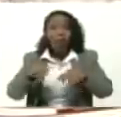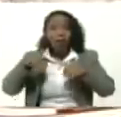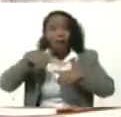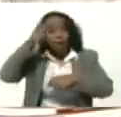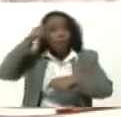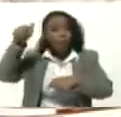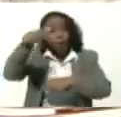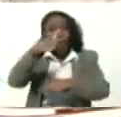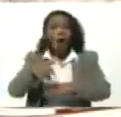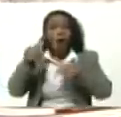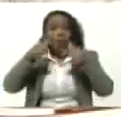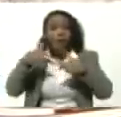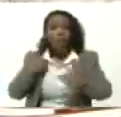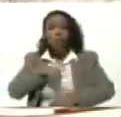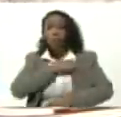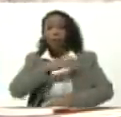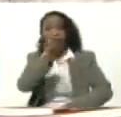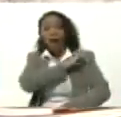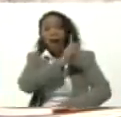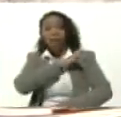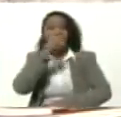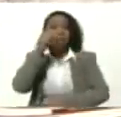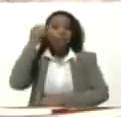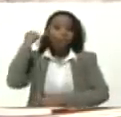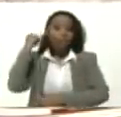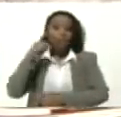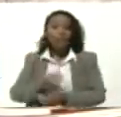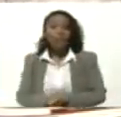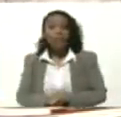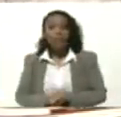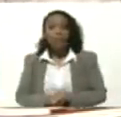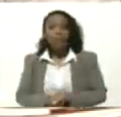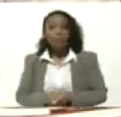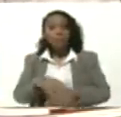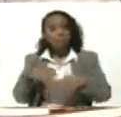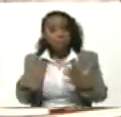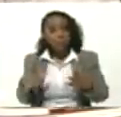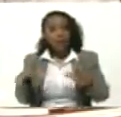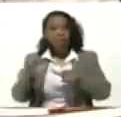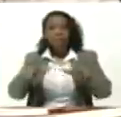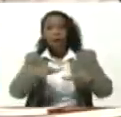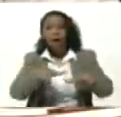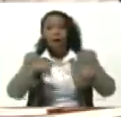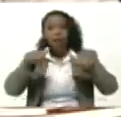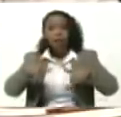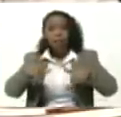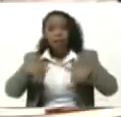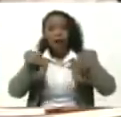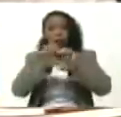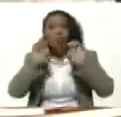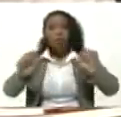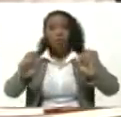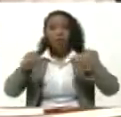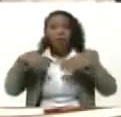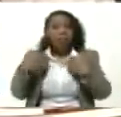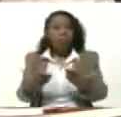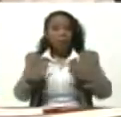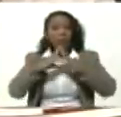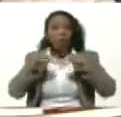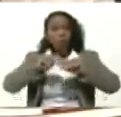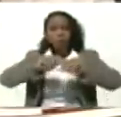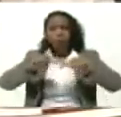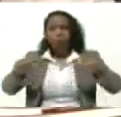A nuestras Jefas Y jefes De la zona Educativa De todo el